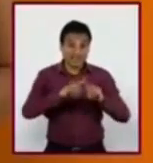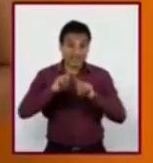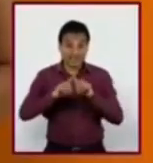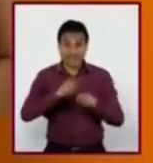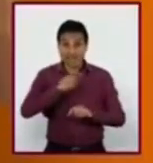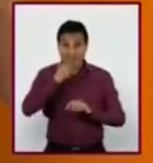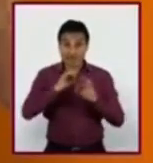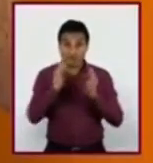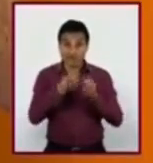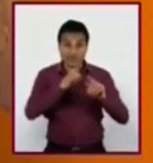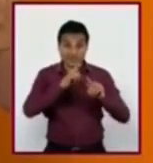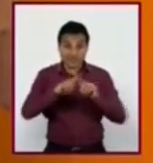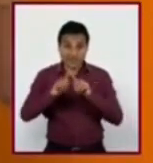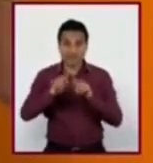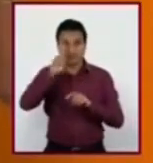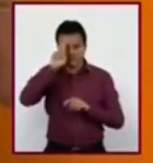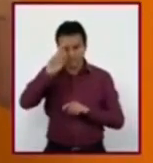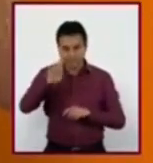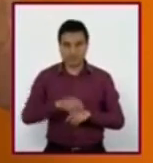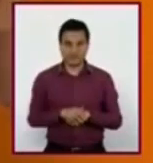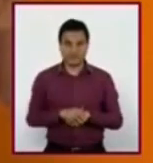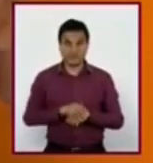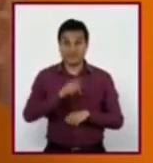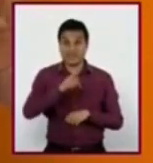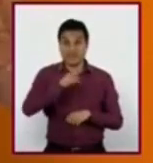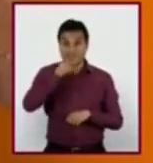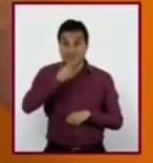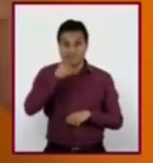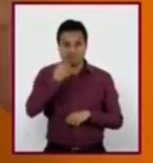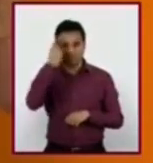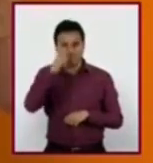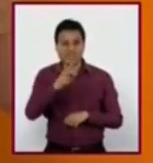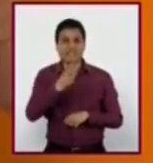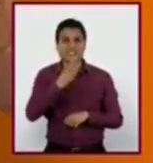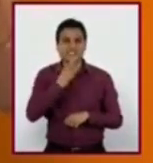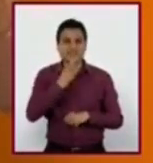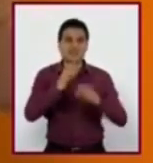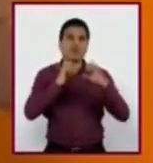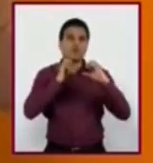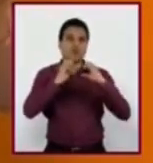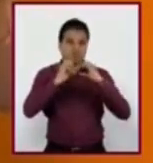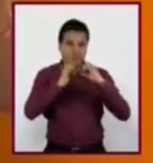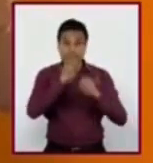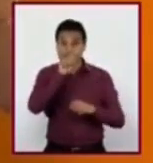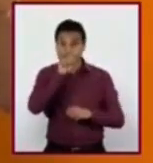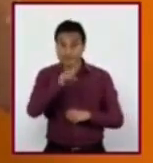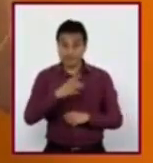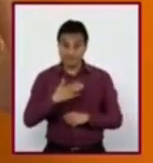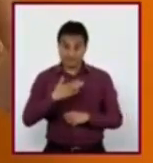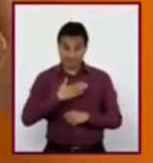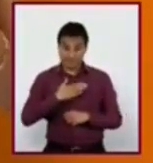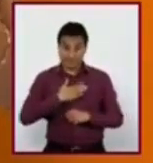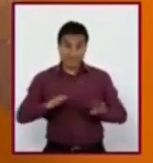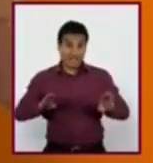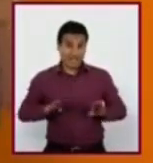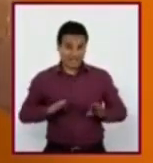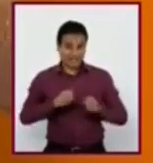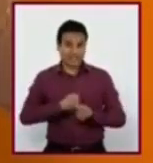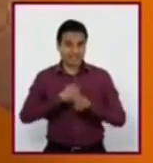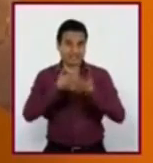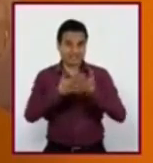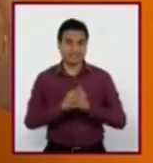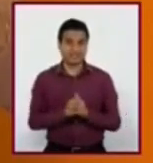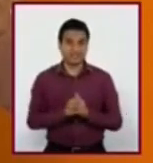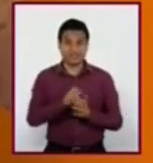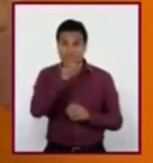Porque hablar, además de transmitir algún mensaje, también nos ayuda a expresar nuestra personalidad y nos